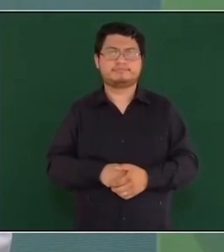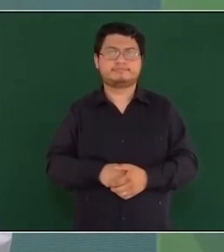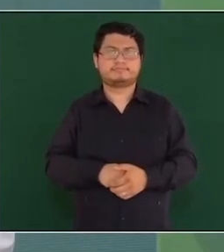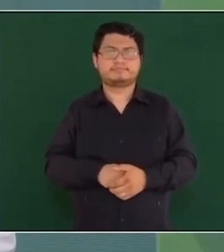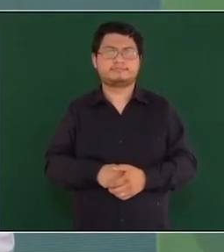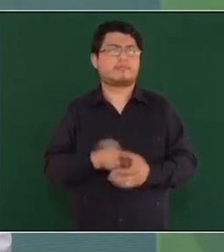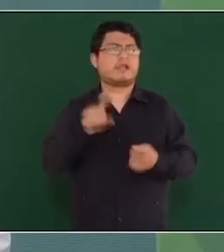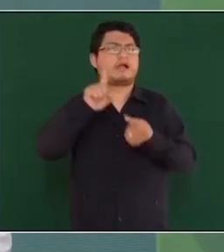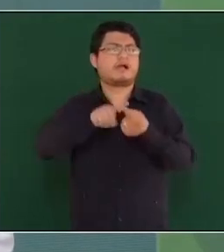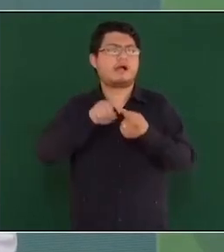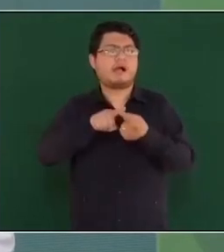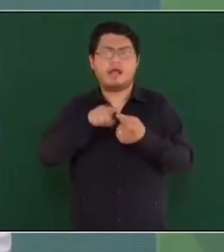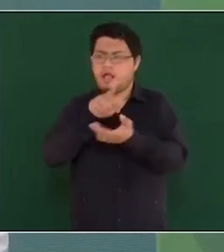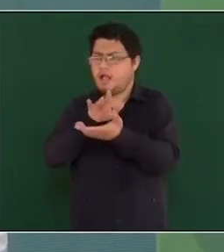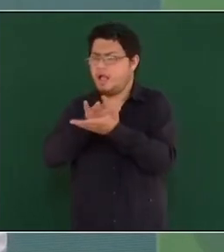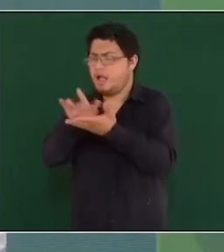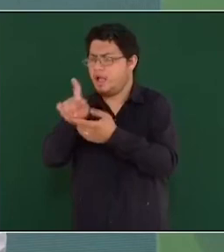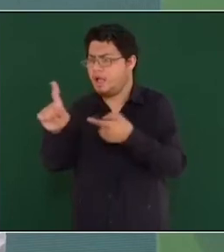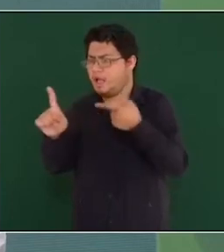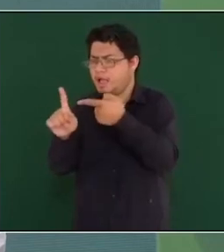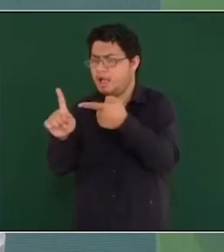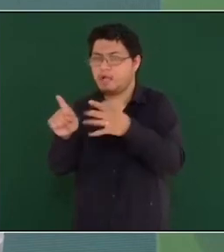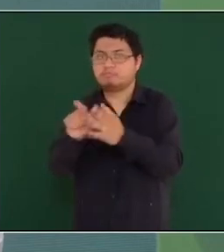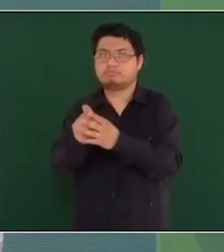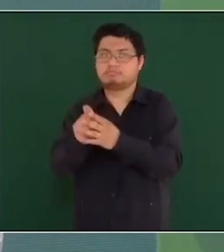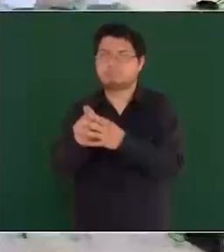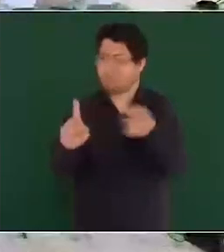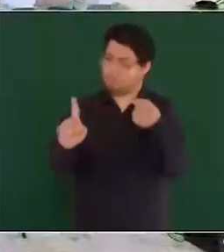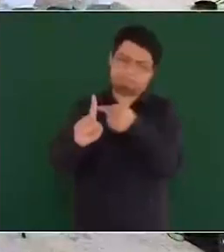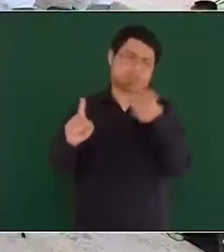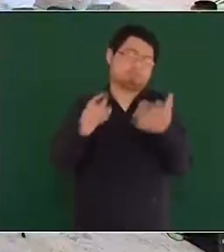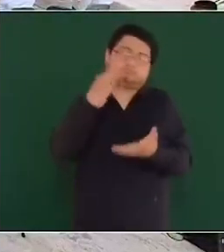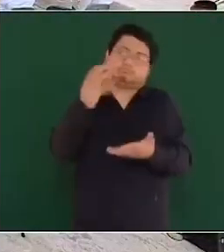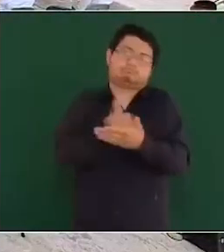¿a quién voy a apoyar? A que gane la encuesta.